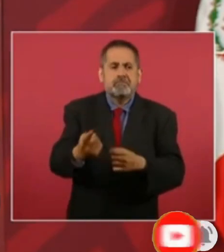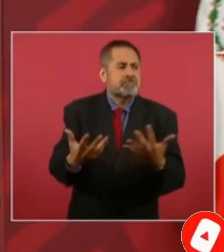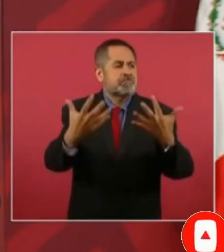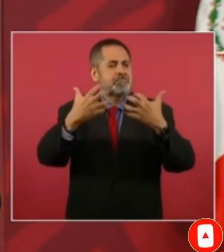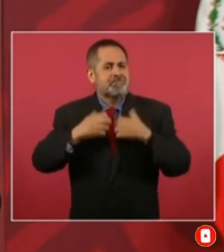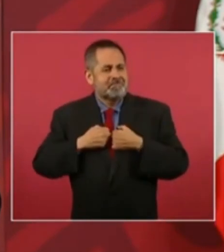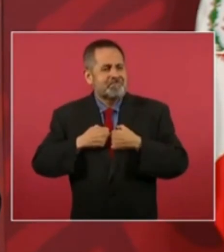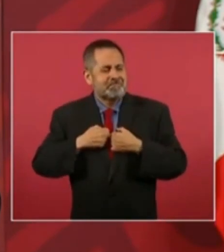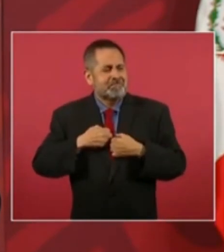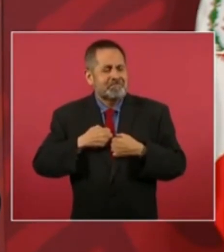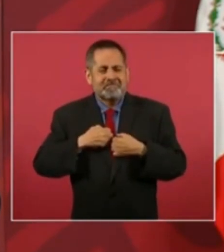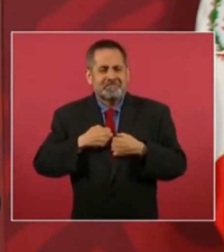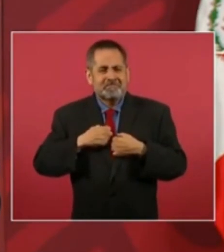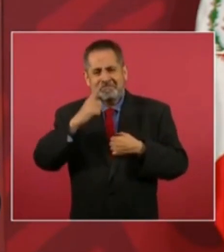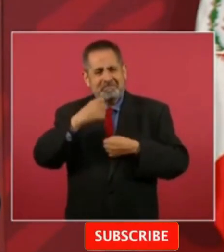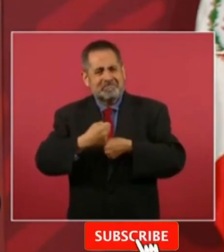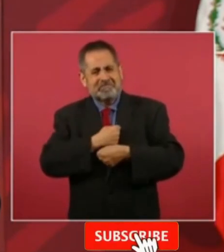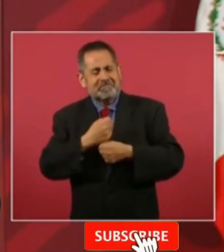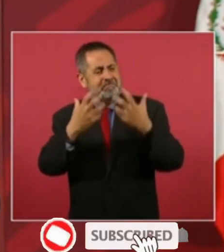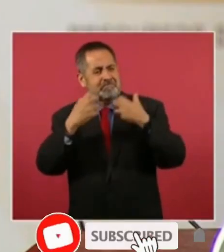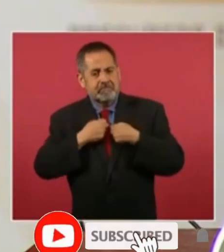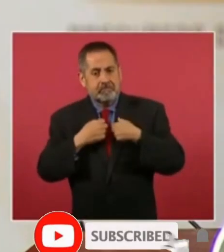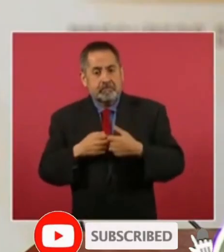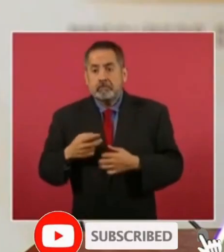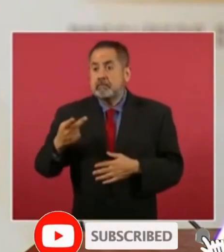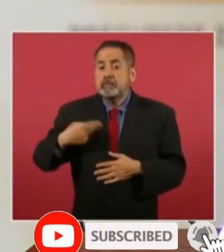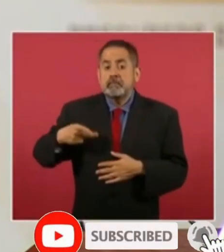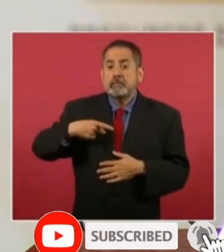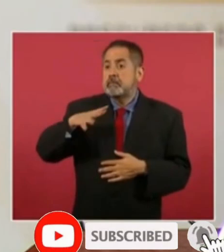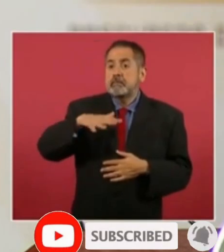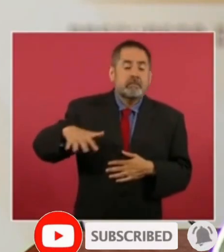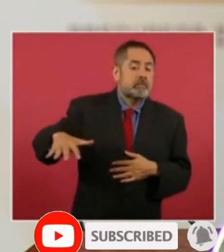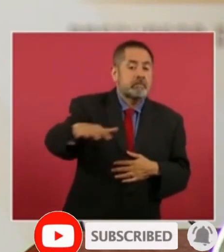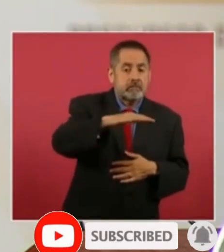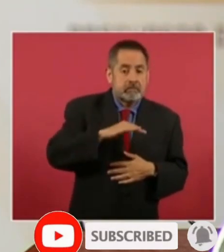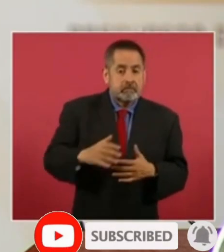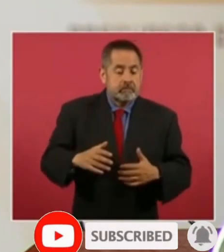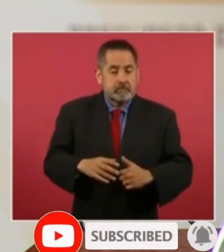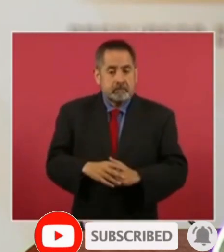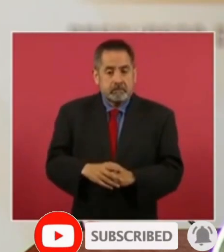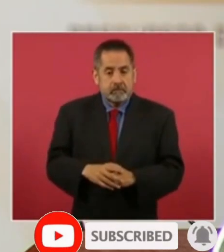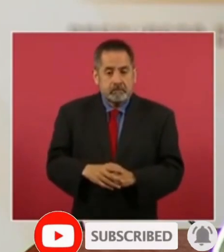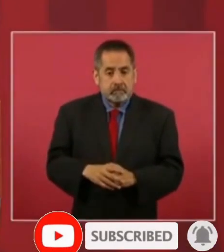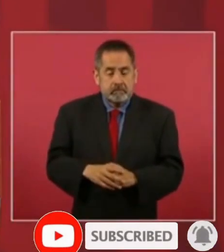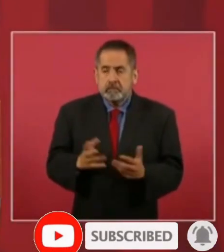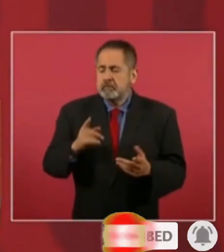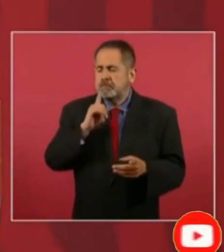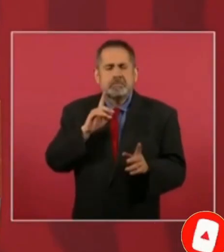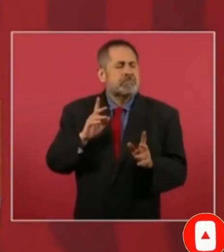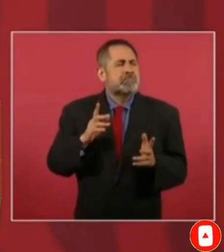me están ultrajando y la gente no reacciona